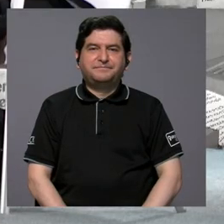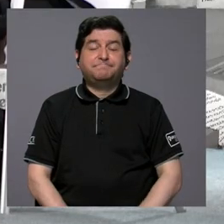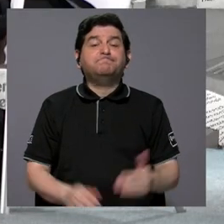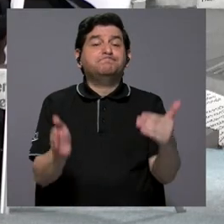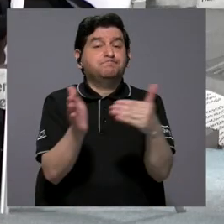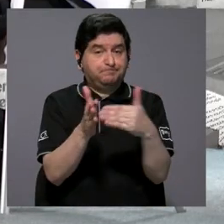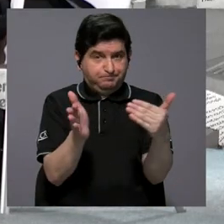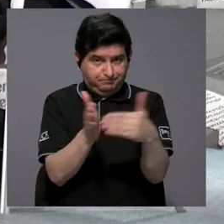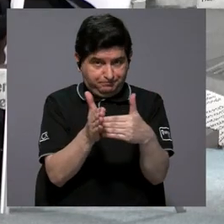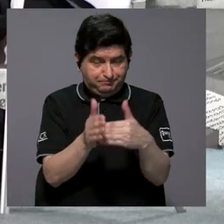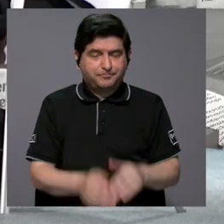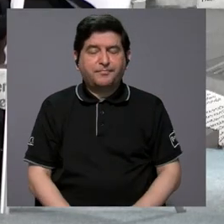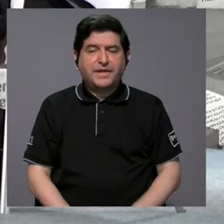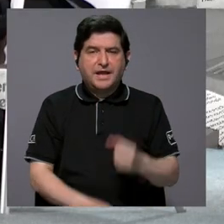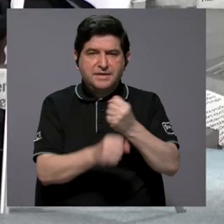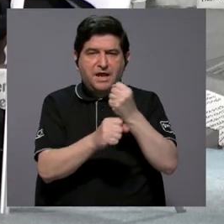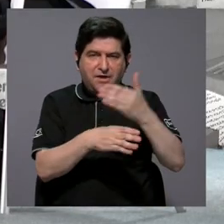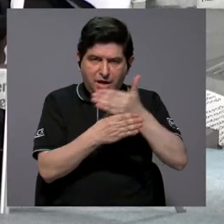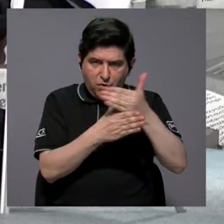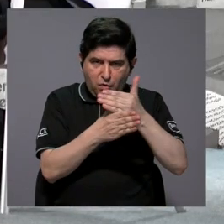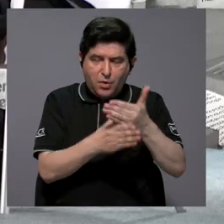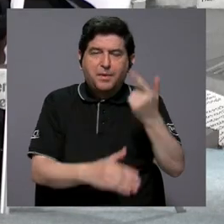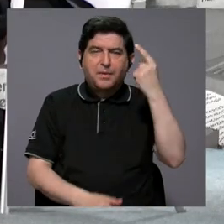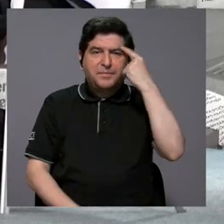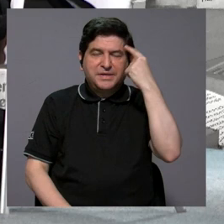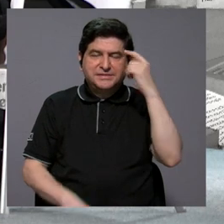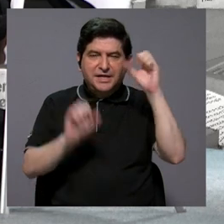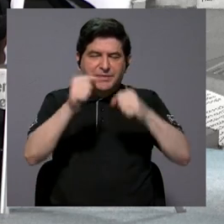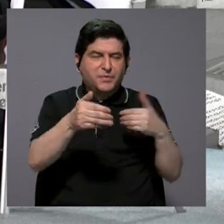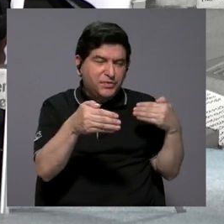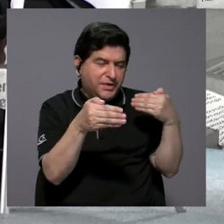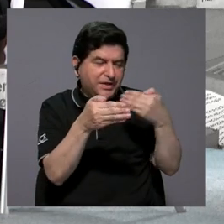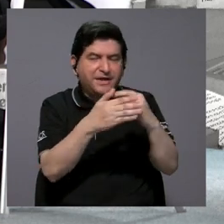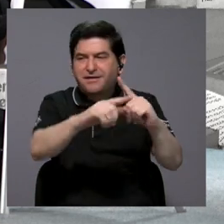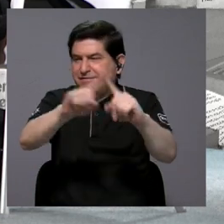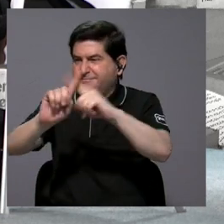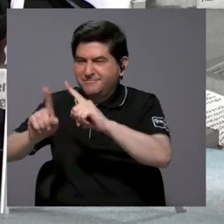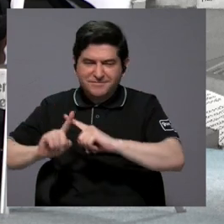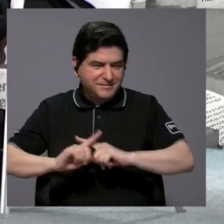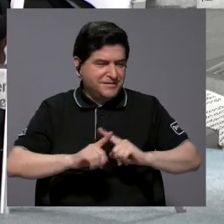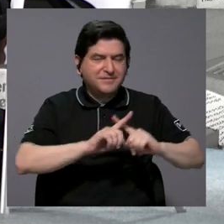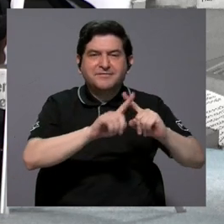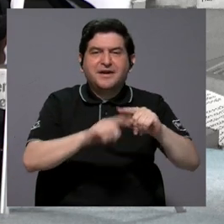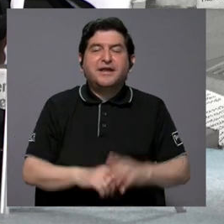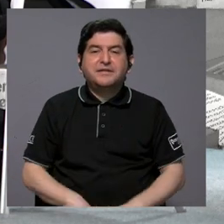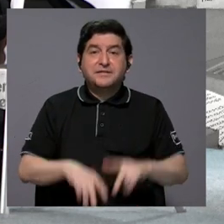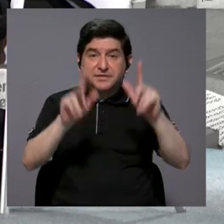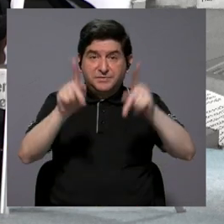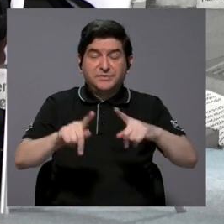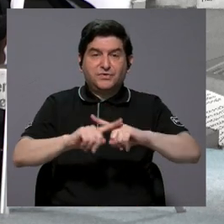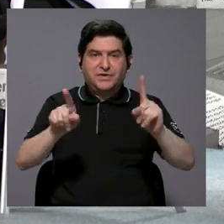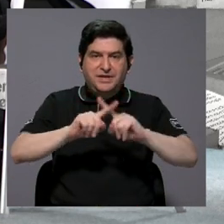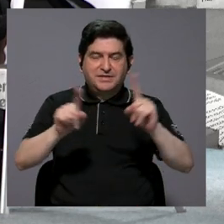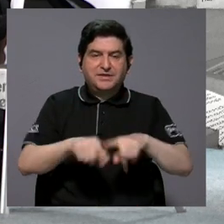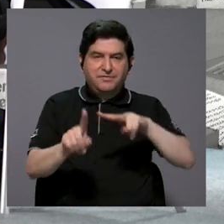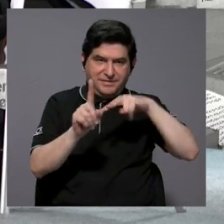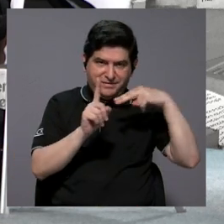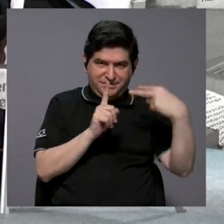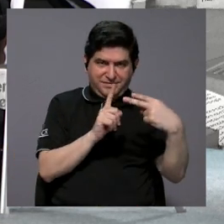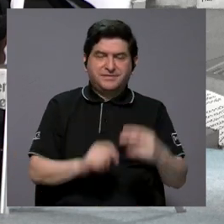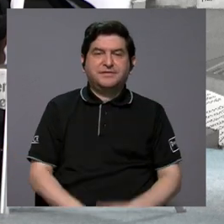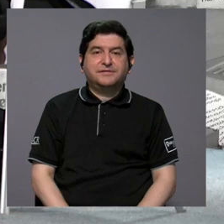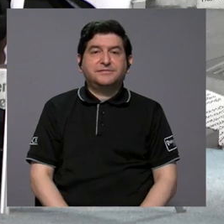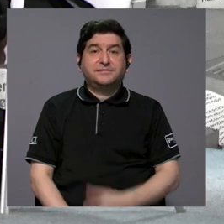Nuevamente, al ser una coproducción pues estamos pensando en acercarnos a diferentes públicos desde diferentes miradas,